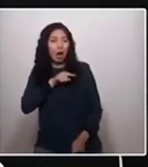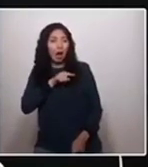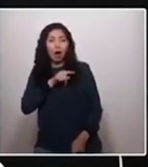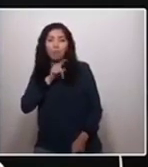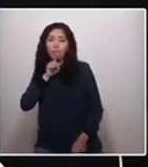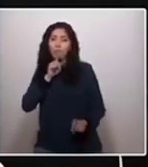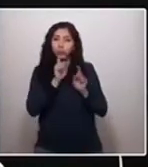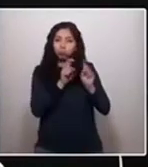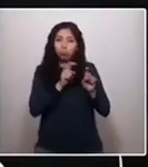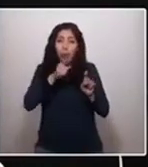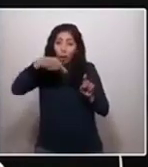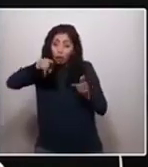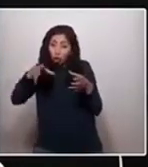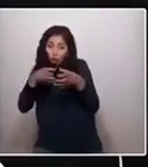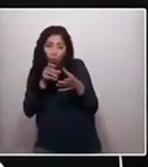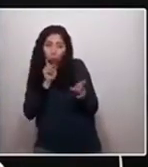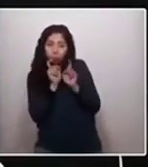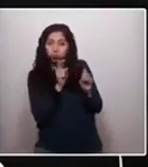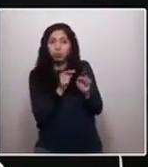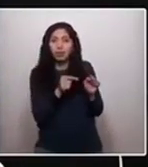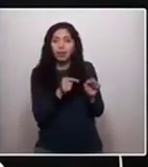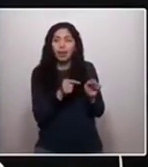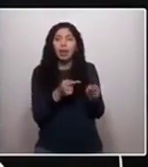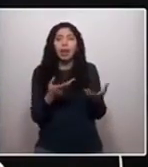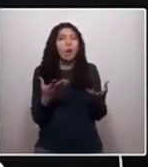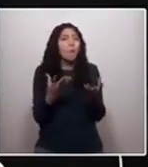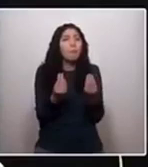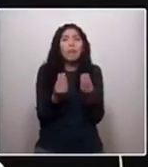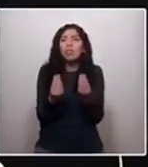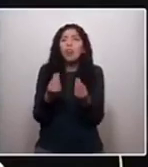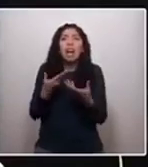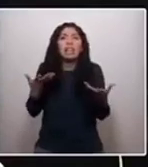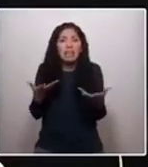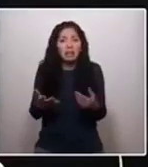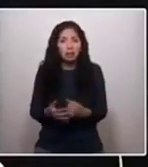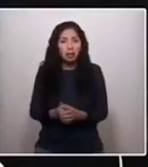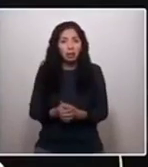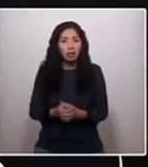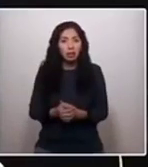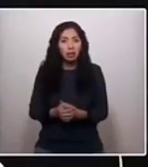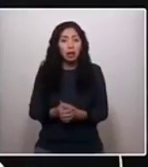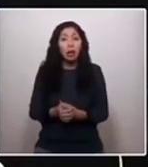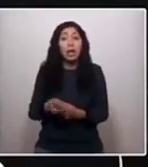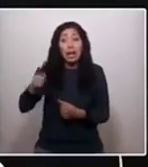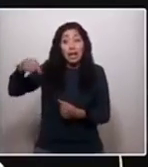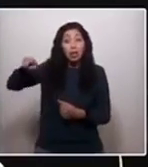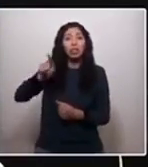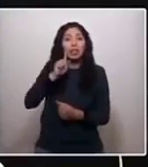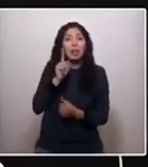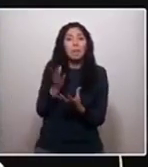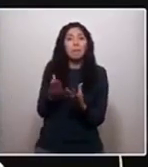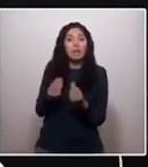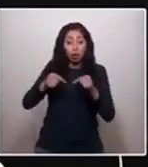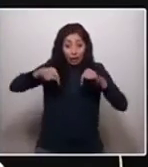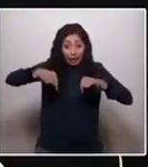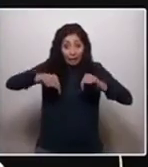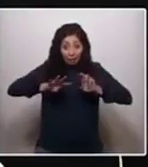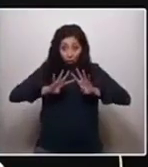mediático. ¿A qué le temen, Presidenta? Para hablar con claridad. Le temen a que en esta convención